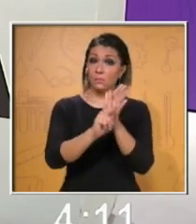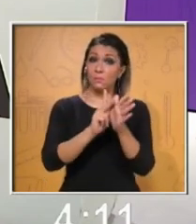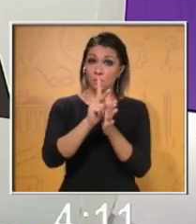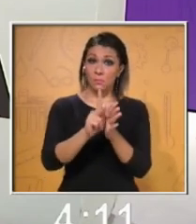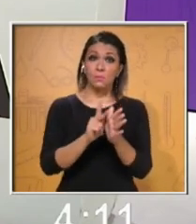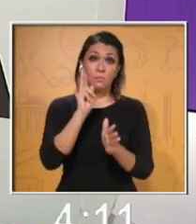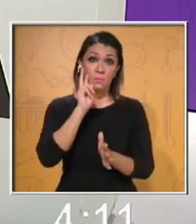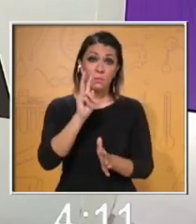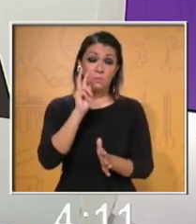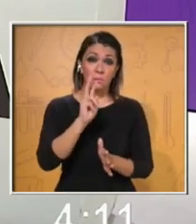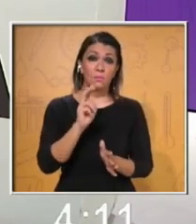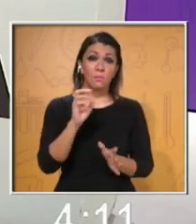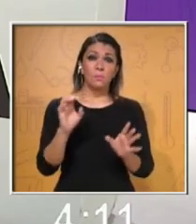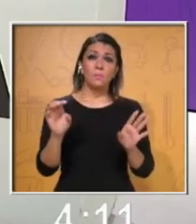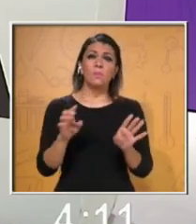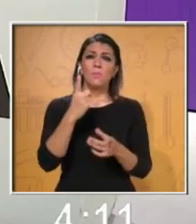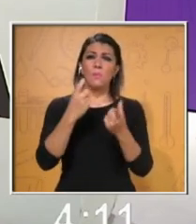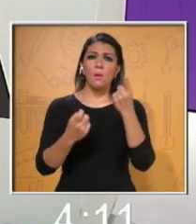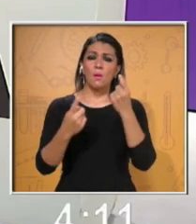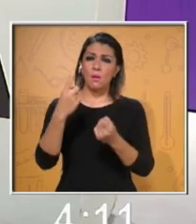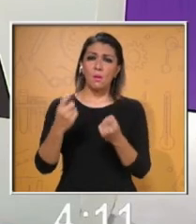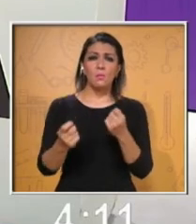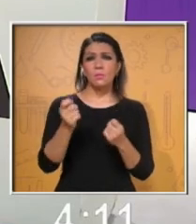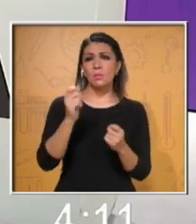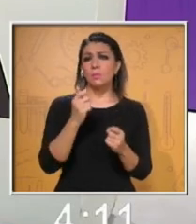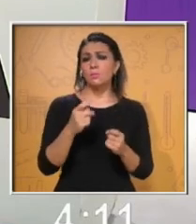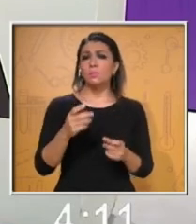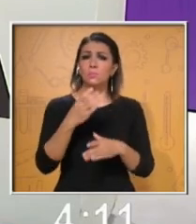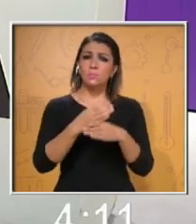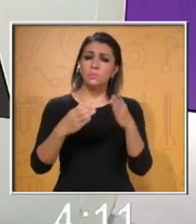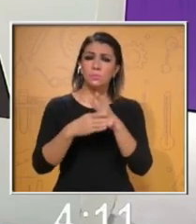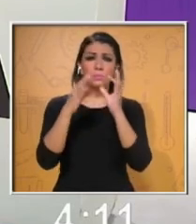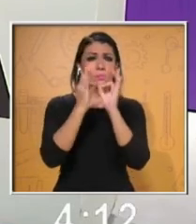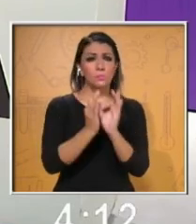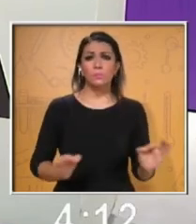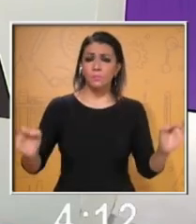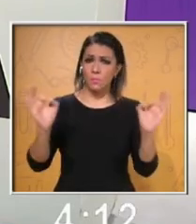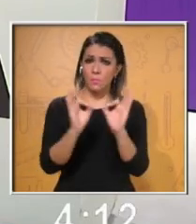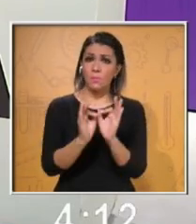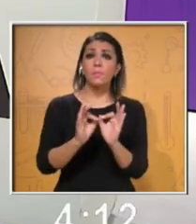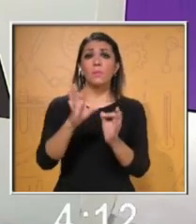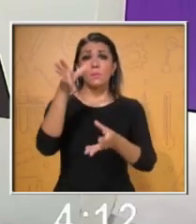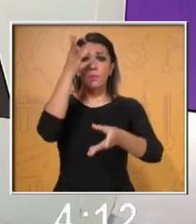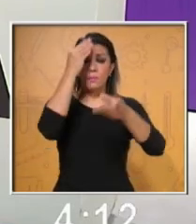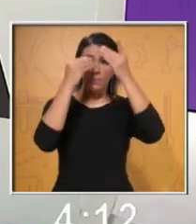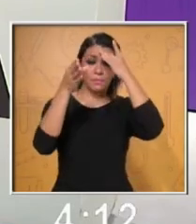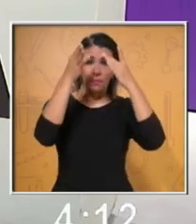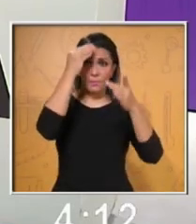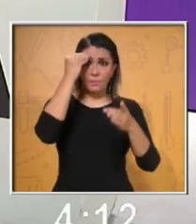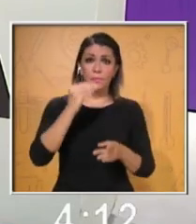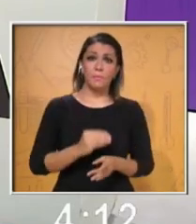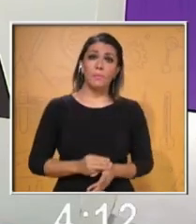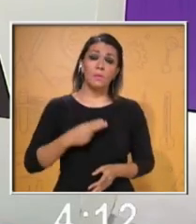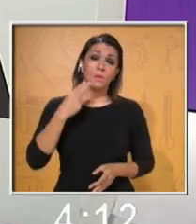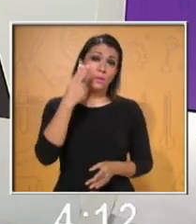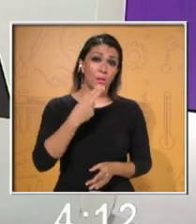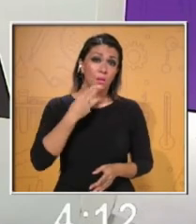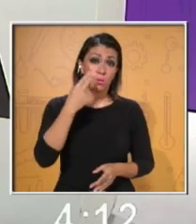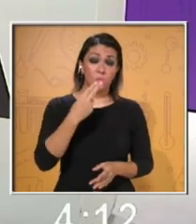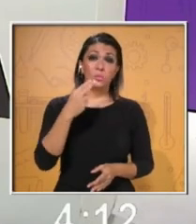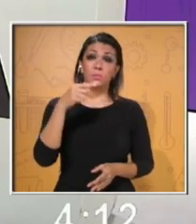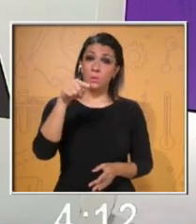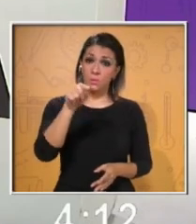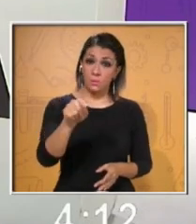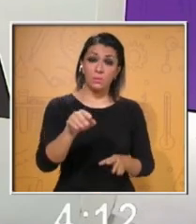vamos a repasar algunos de los conceptos mencionados, pero además vas a aprender muchas cosas que te sirven para preparar tu